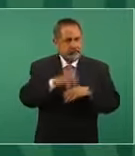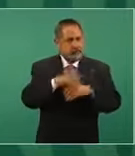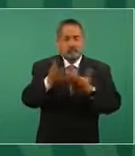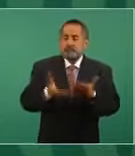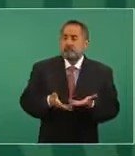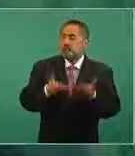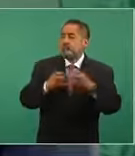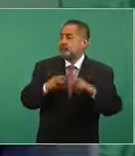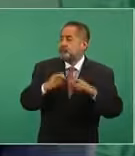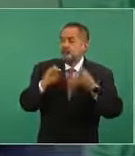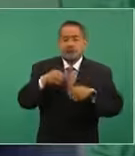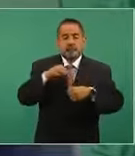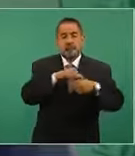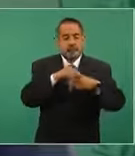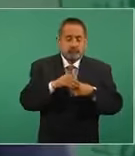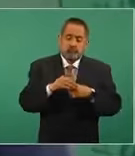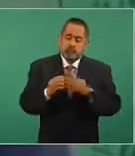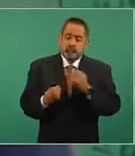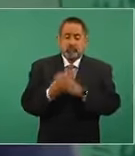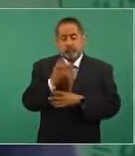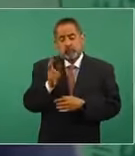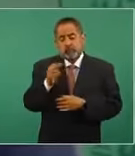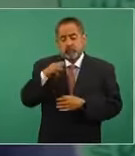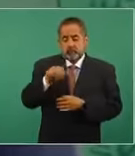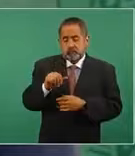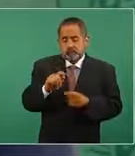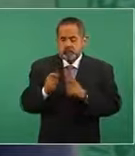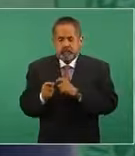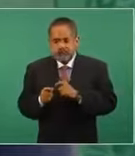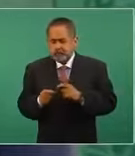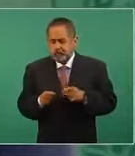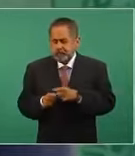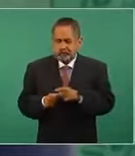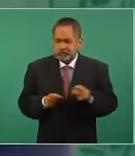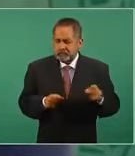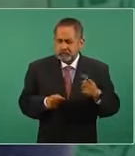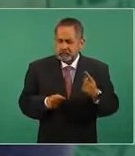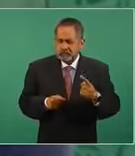o contrarreformas.